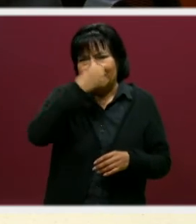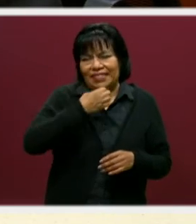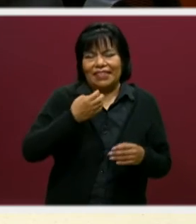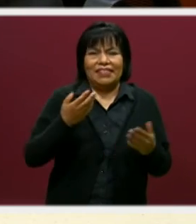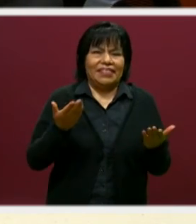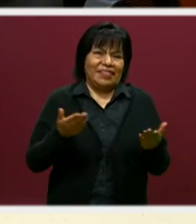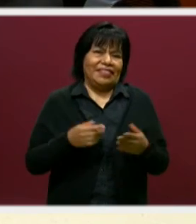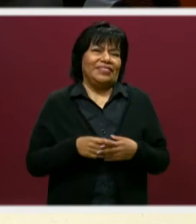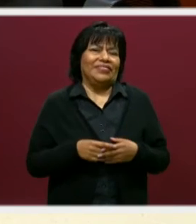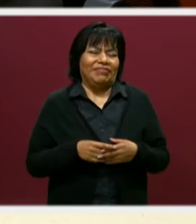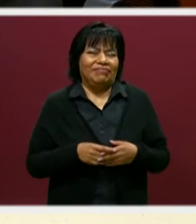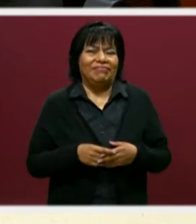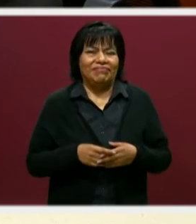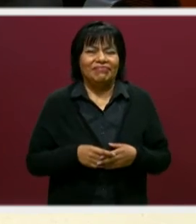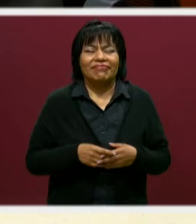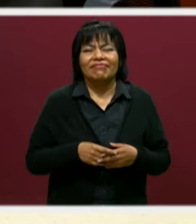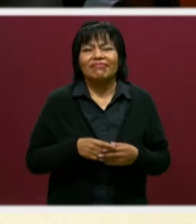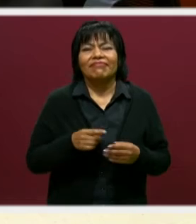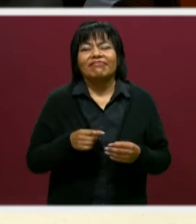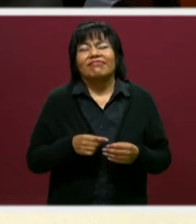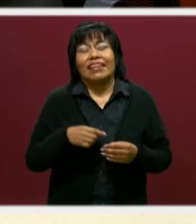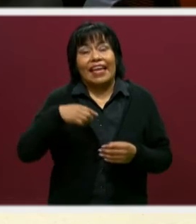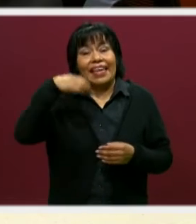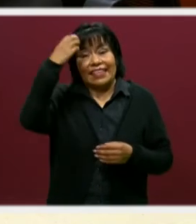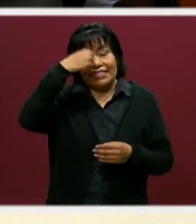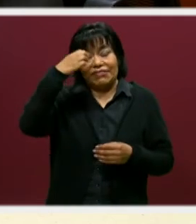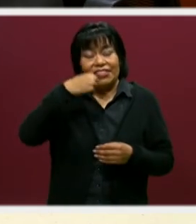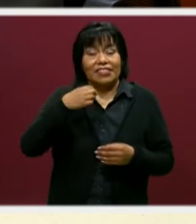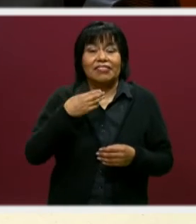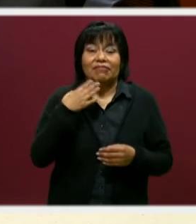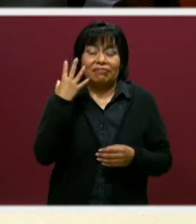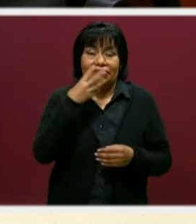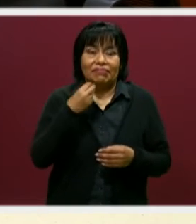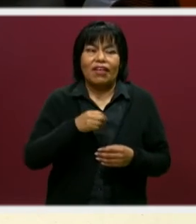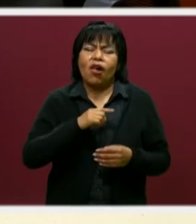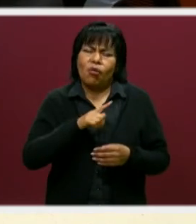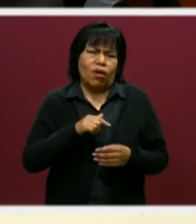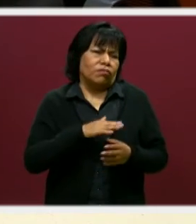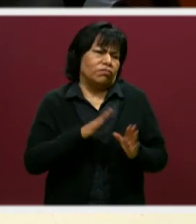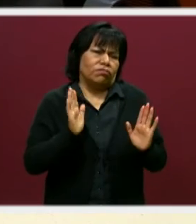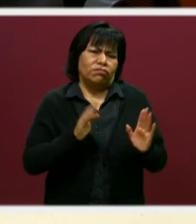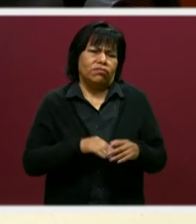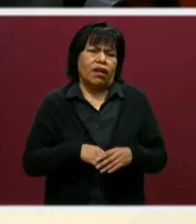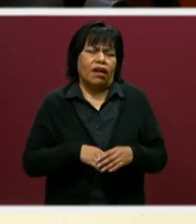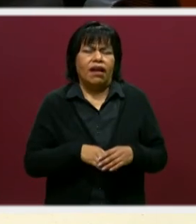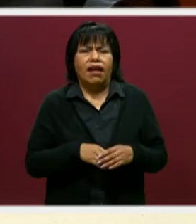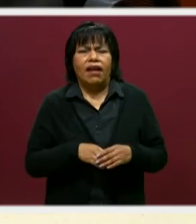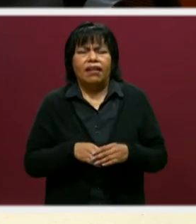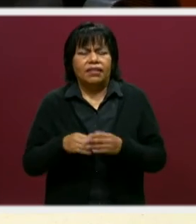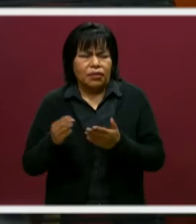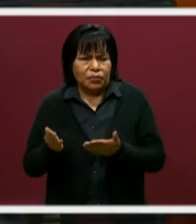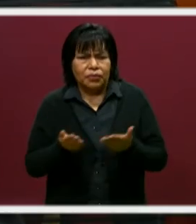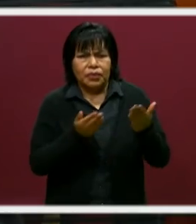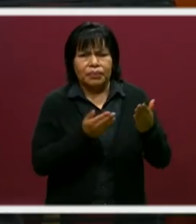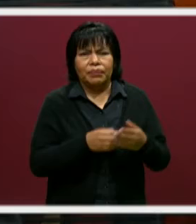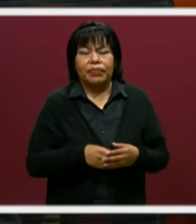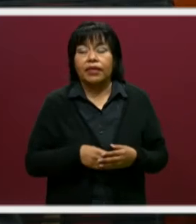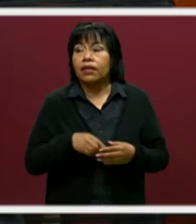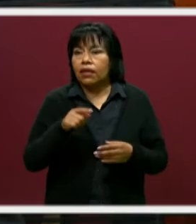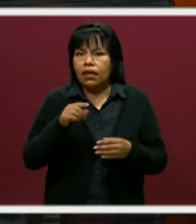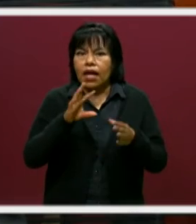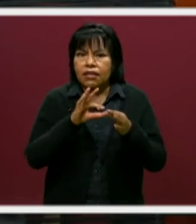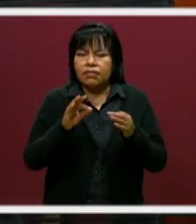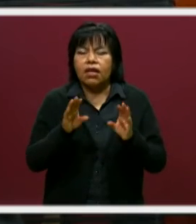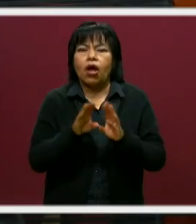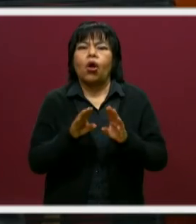Entonces, este, es una gran experiencia. Y ya después ellos se lo llevan. Ahí también les explicamos cómo se vende eso, porque